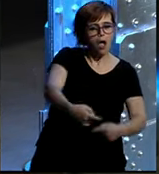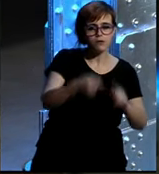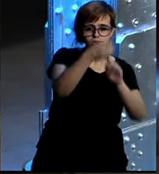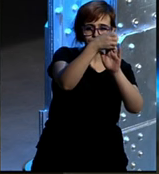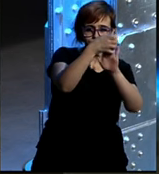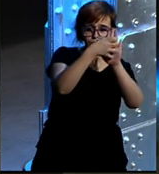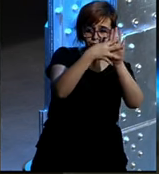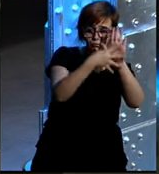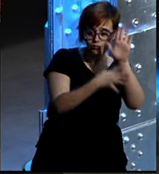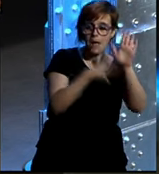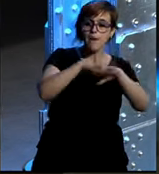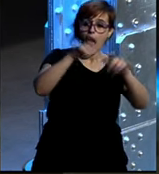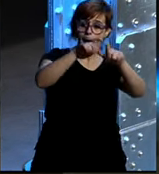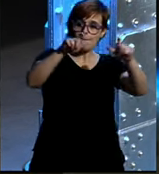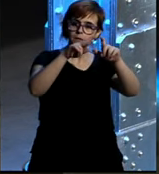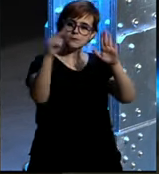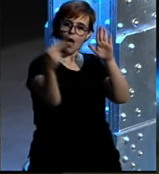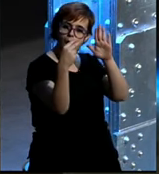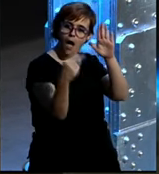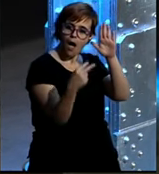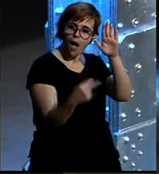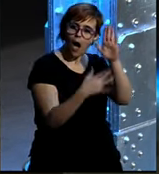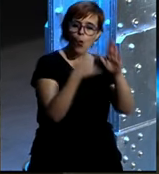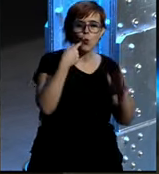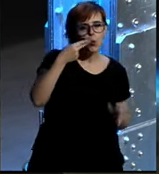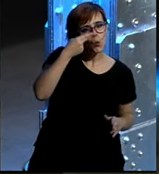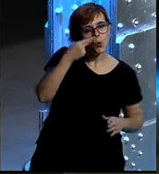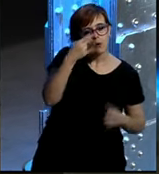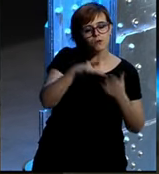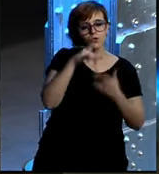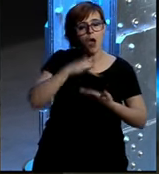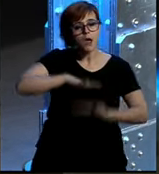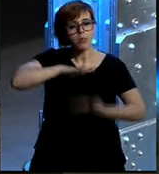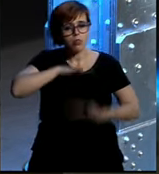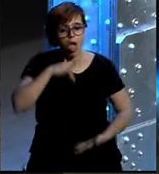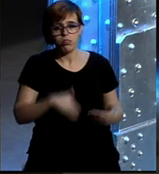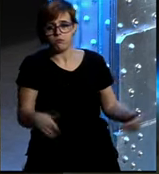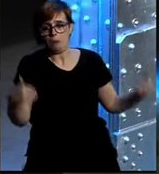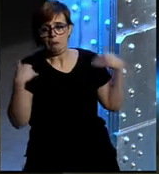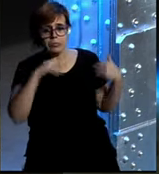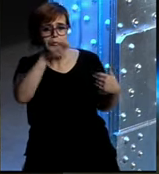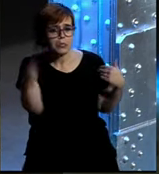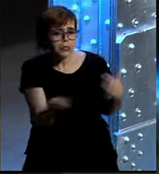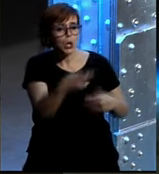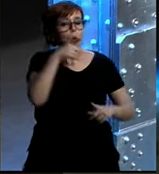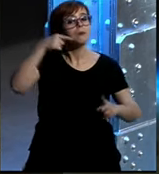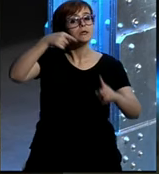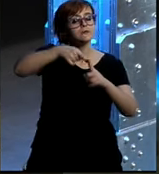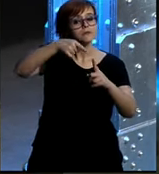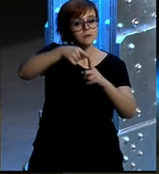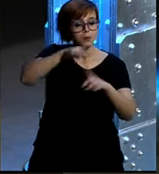diferentes empresas puedan ver en ellos el talento las cualidades o las skills competencias o como querías denominarlo necesarias para